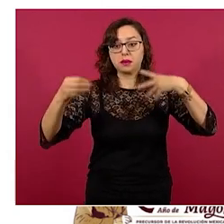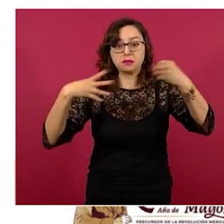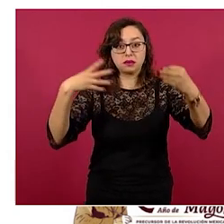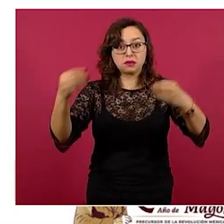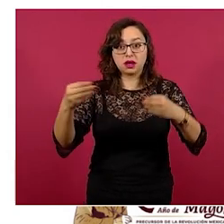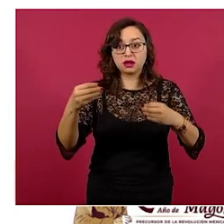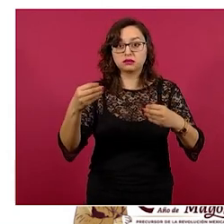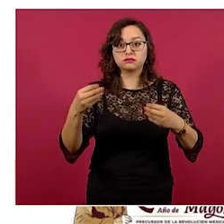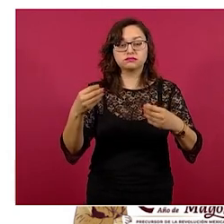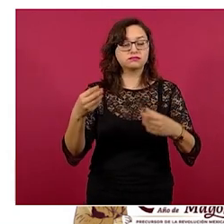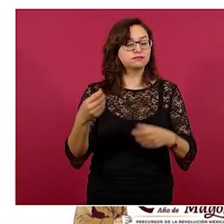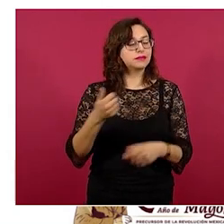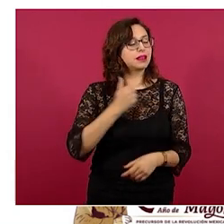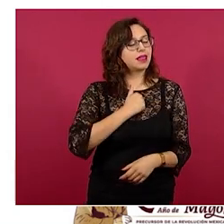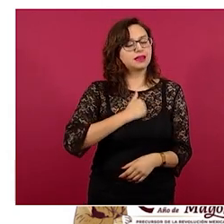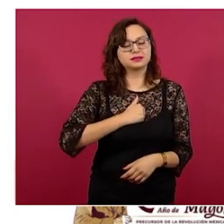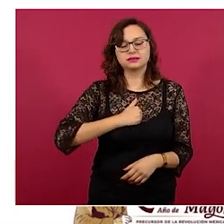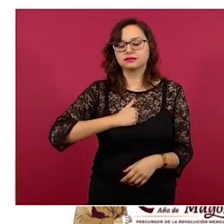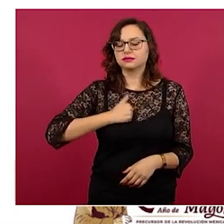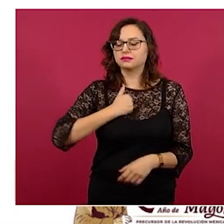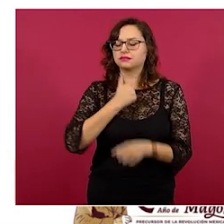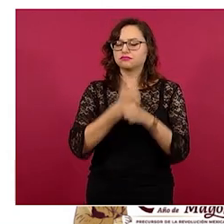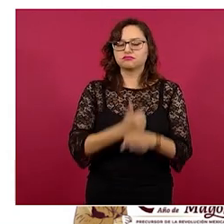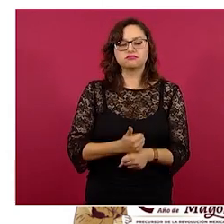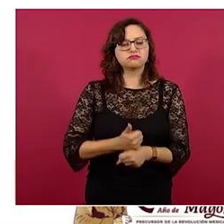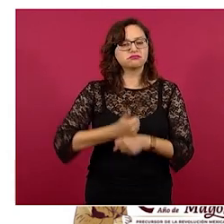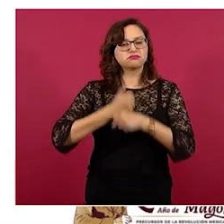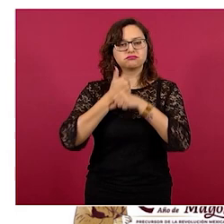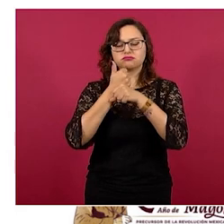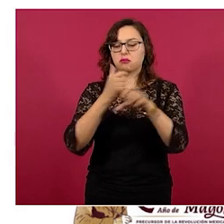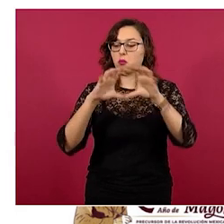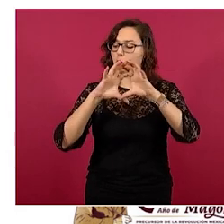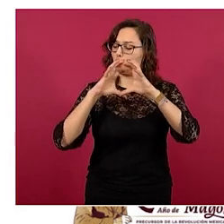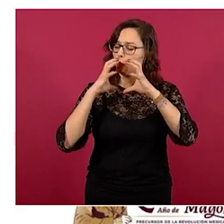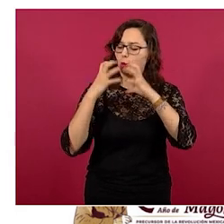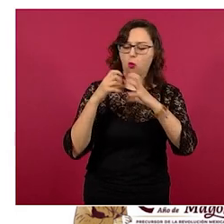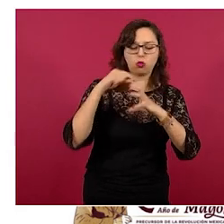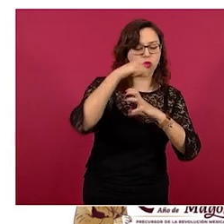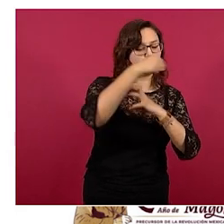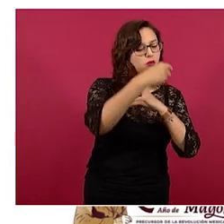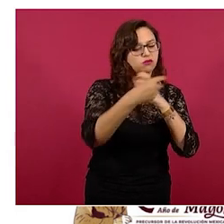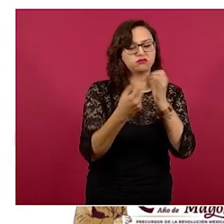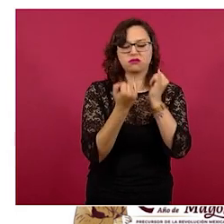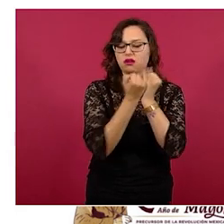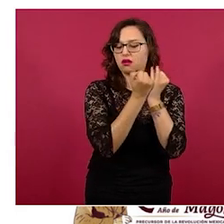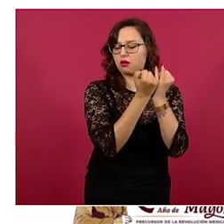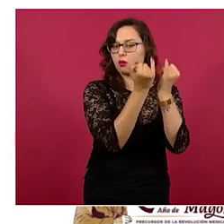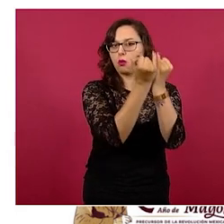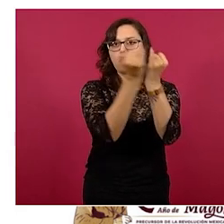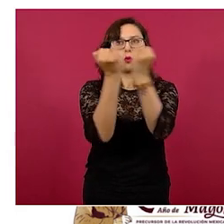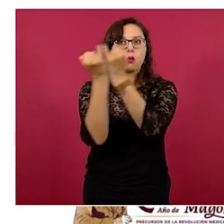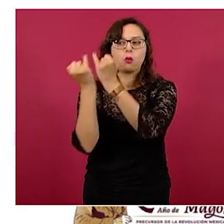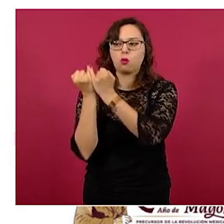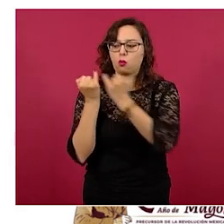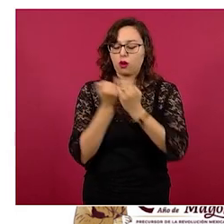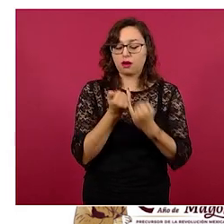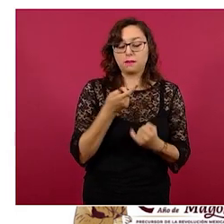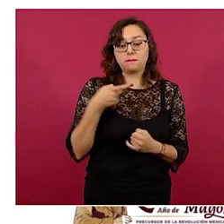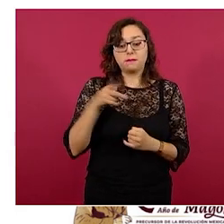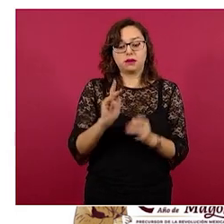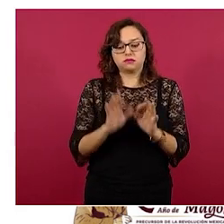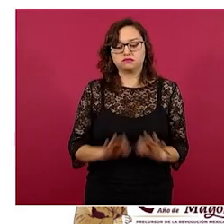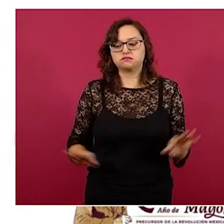de haber vivido una pandemia lo importante es haber tenido la decisión la capacidad y la claridad